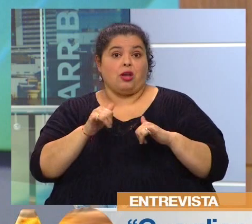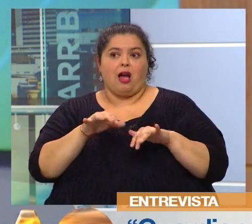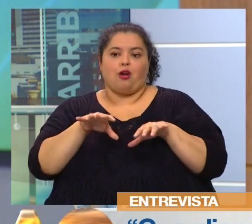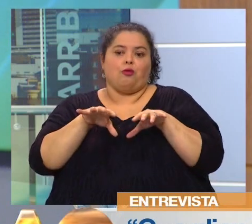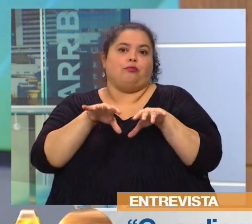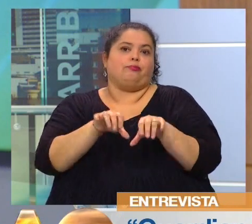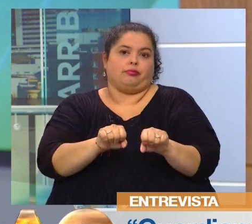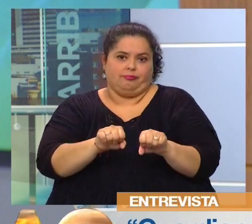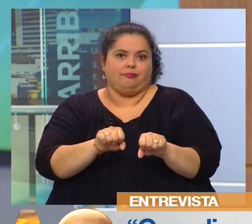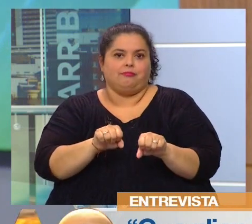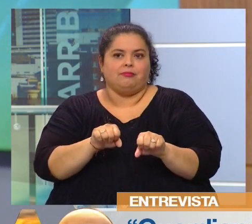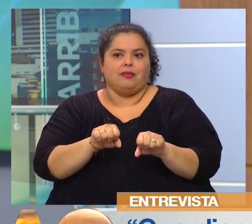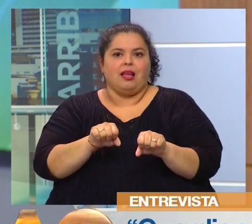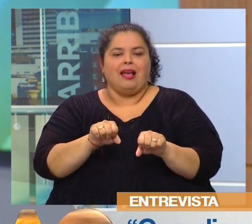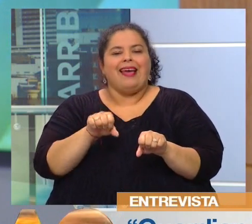merece.